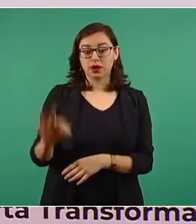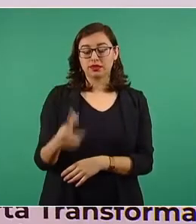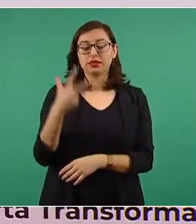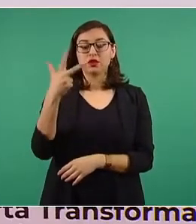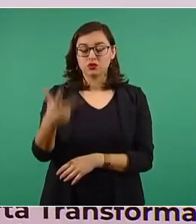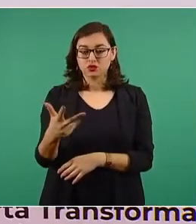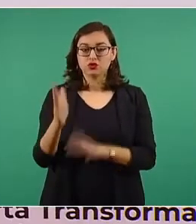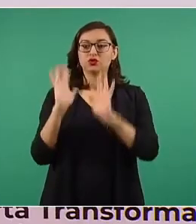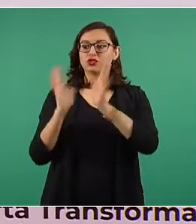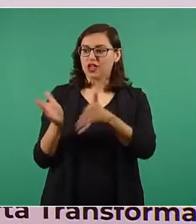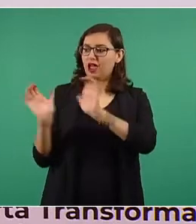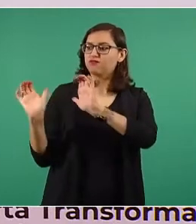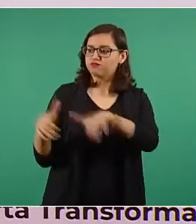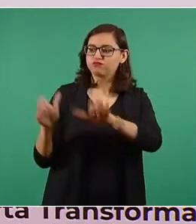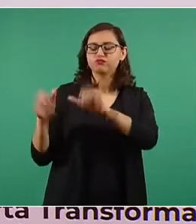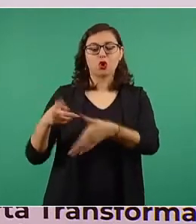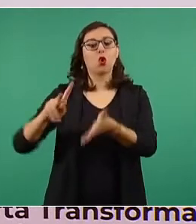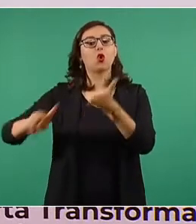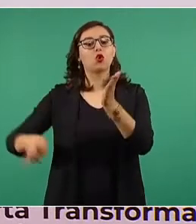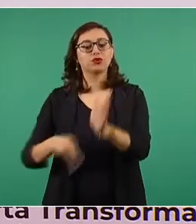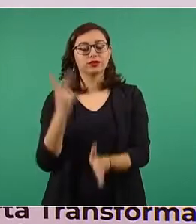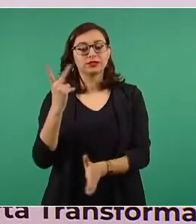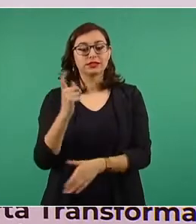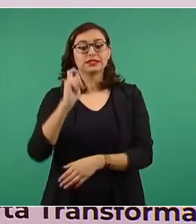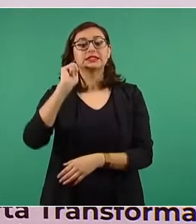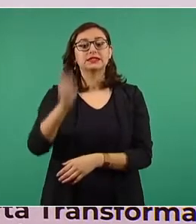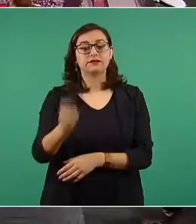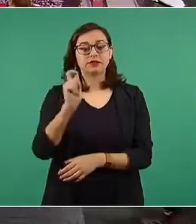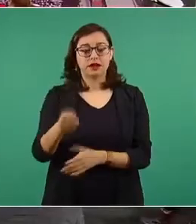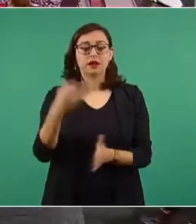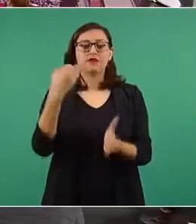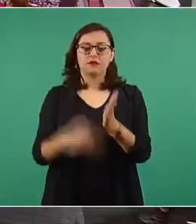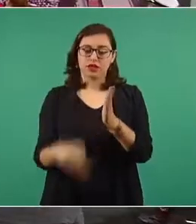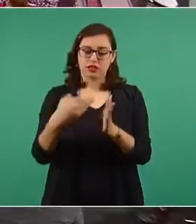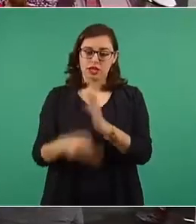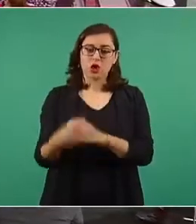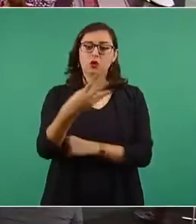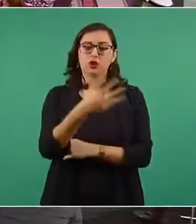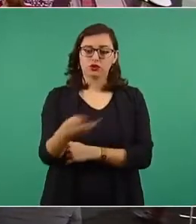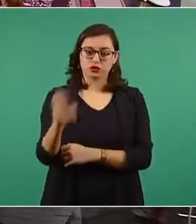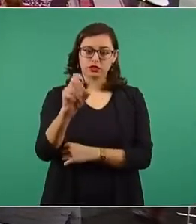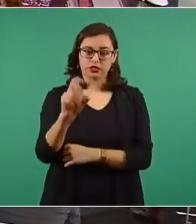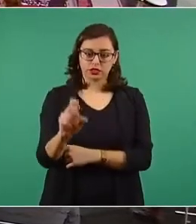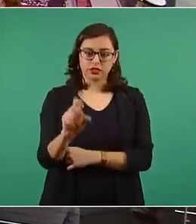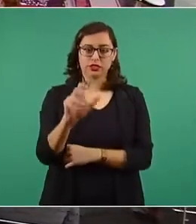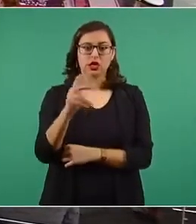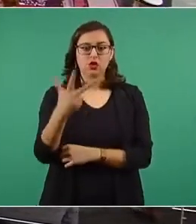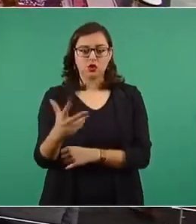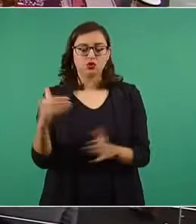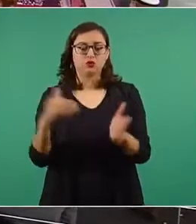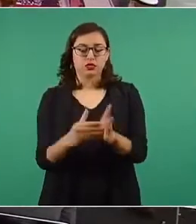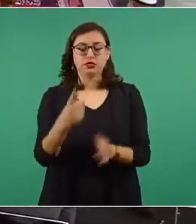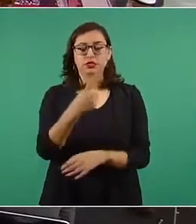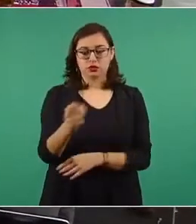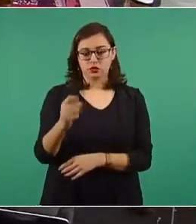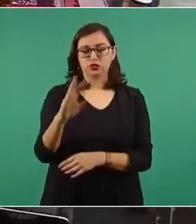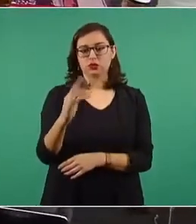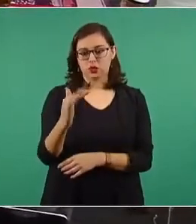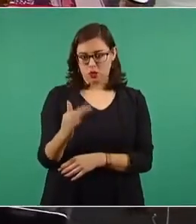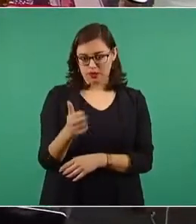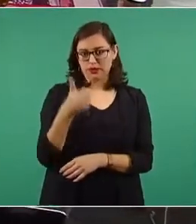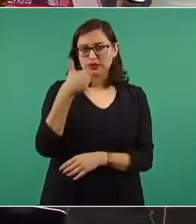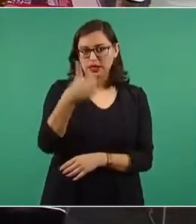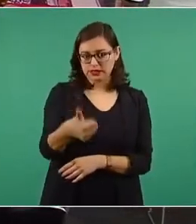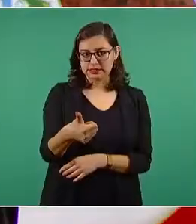sólo nos faltan 438 mil 156 para